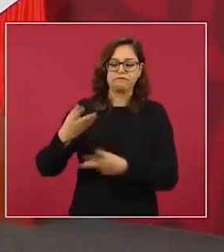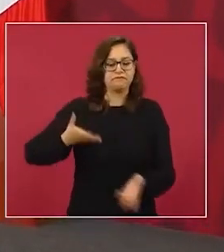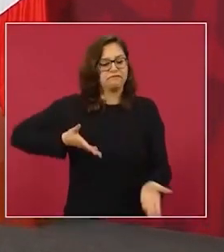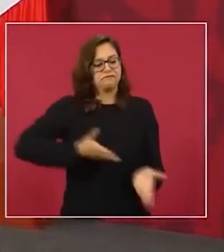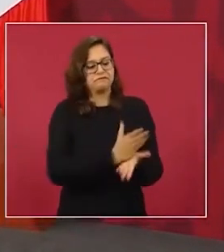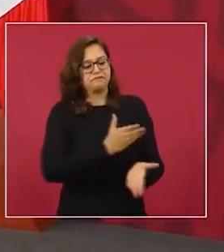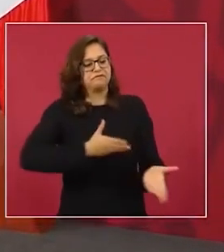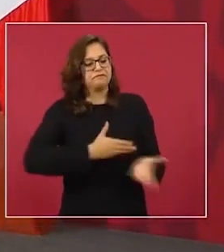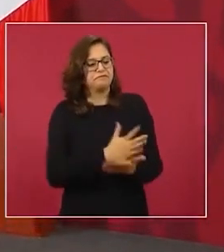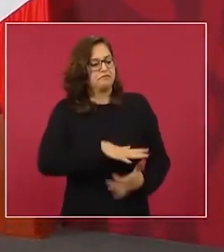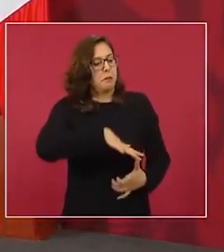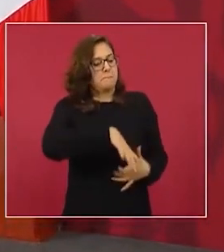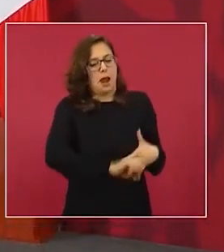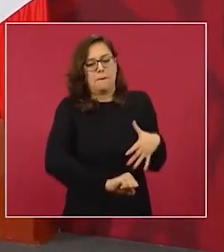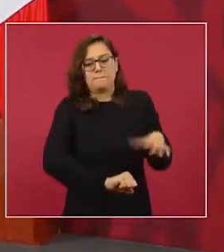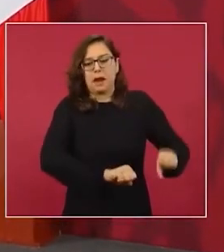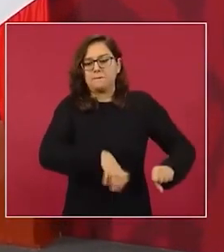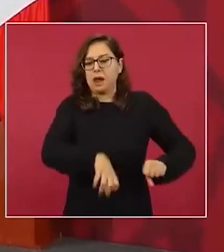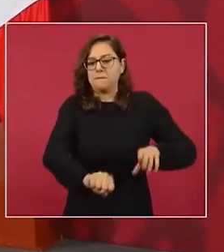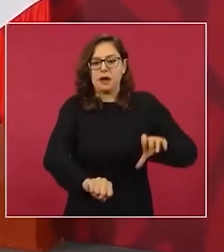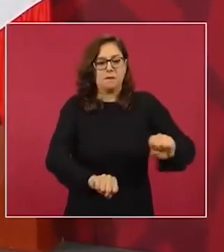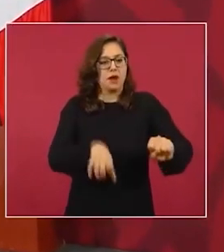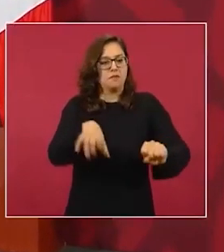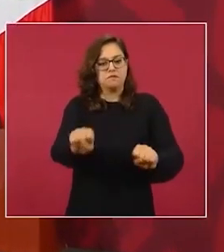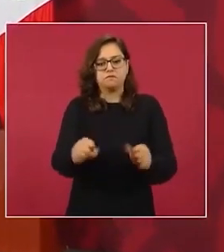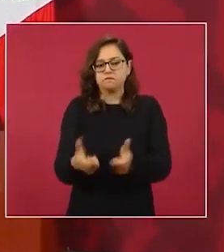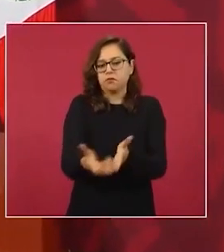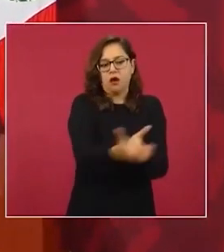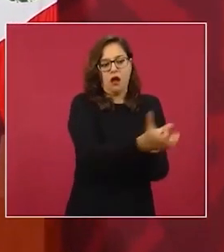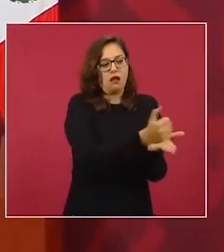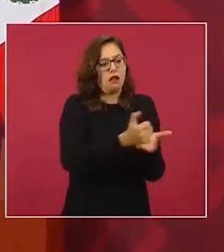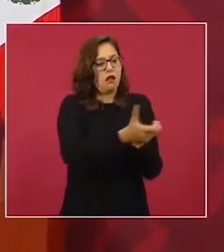como tierra de conquista.